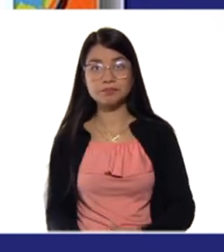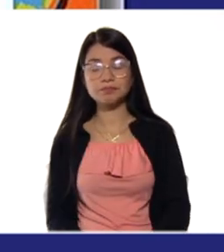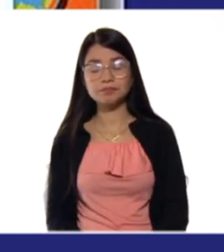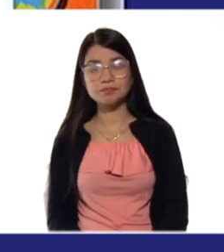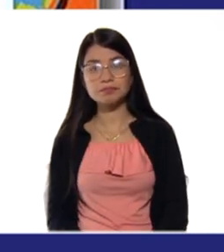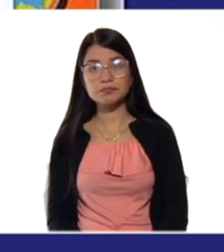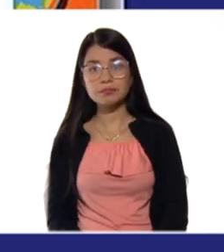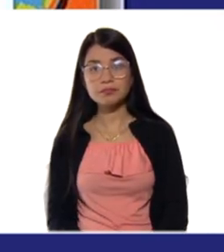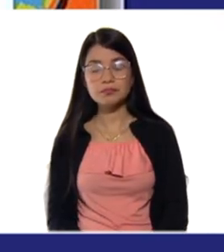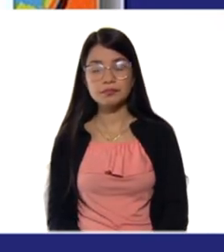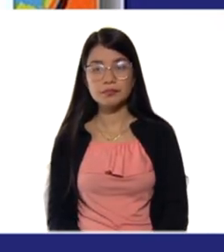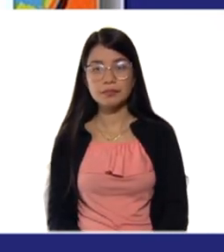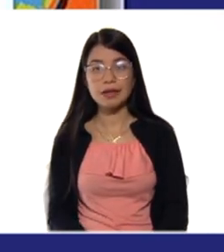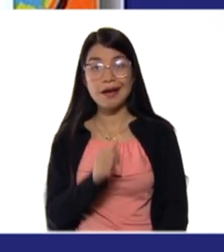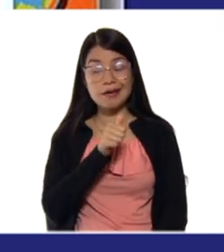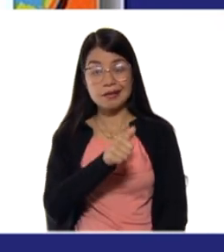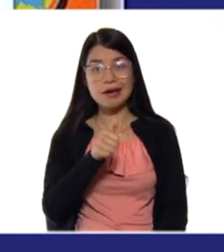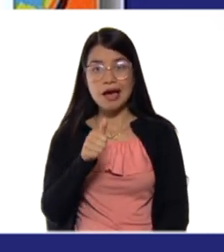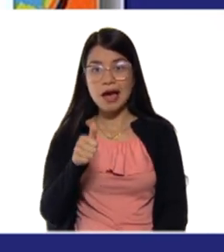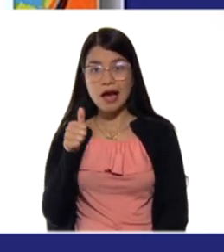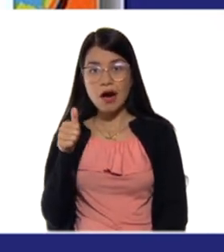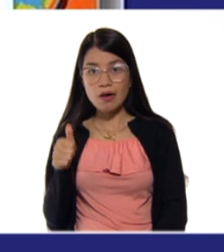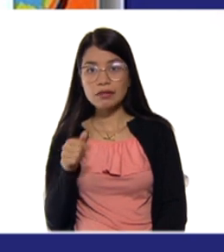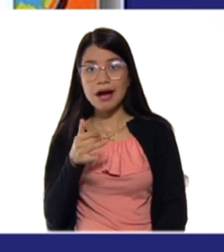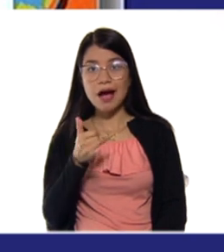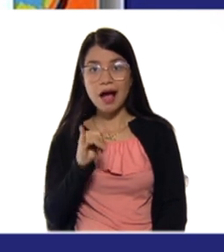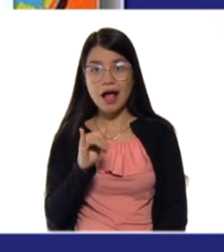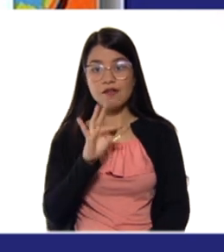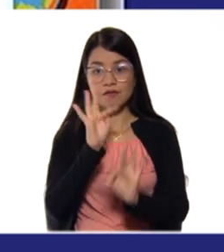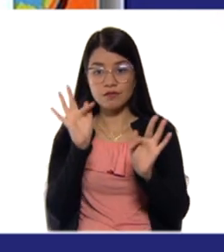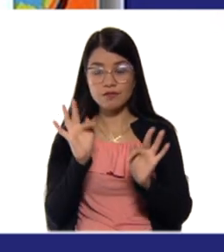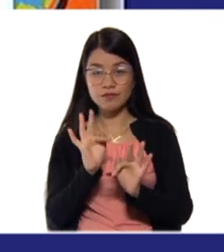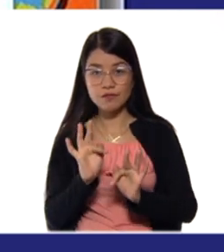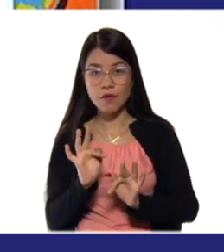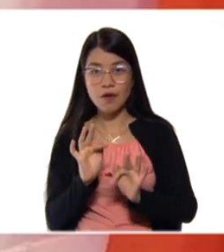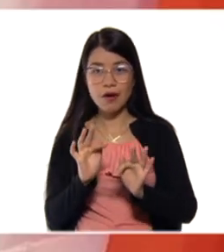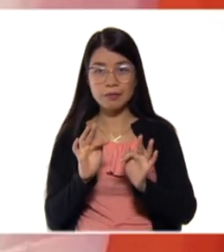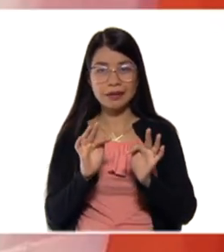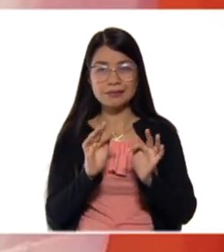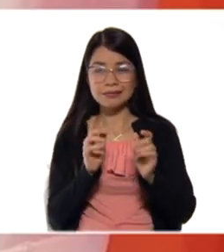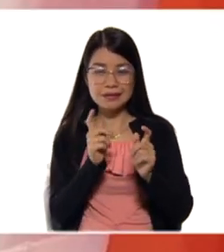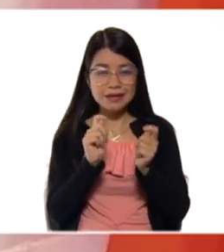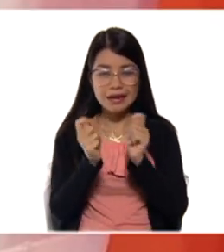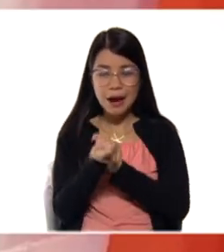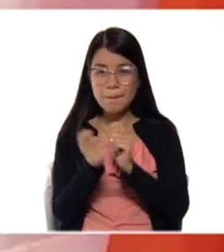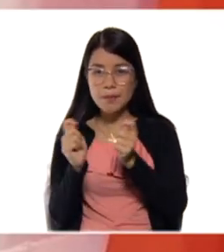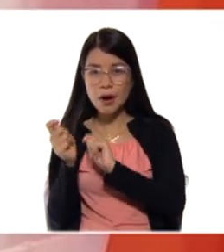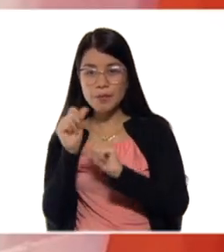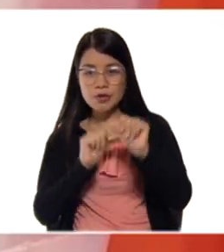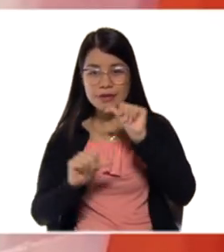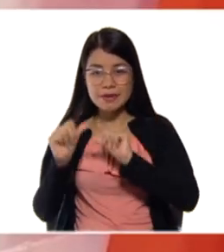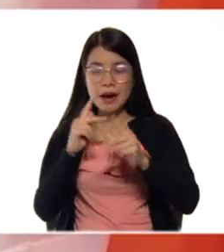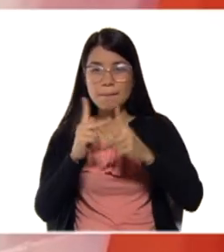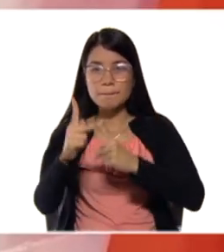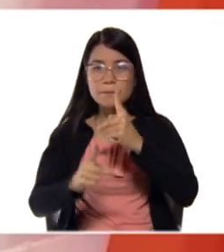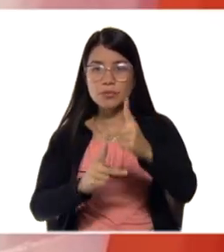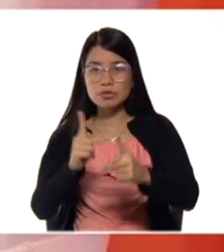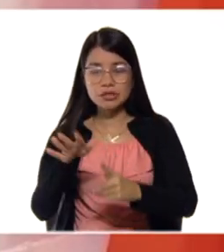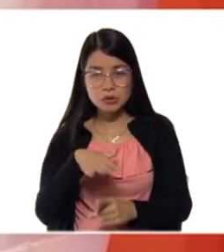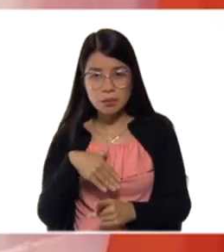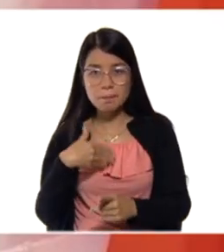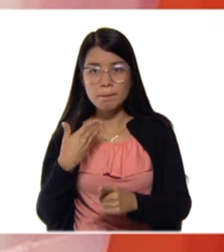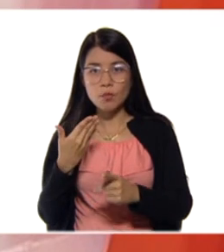Y, además, en cada una de ellas ocurren reacciones, interacciones, que permiten el paso o el